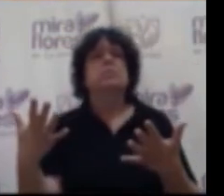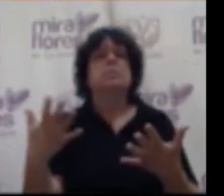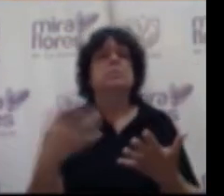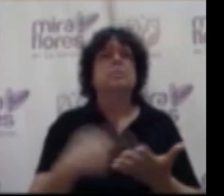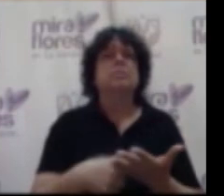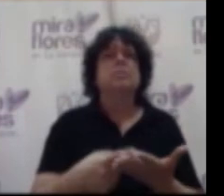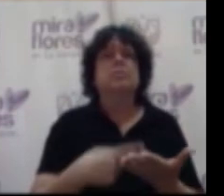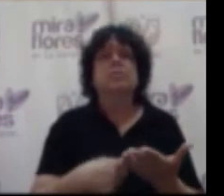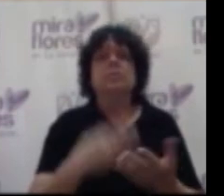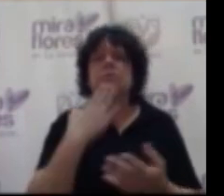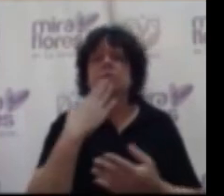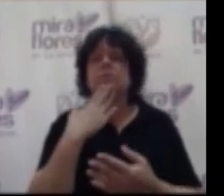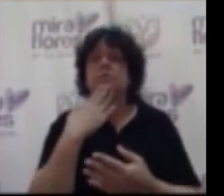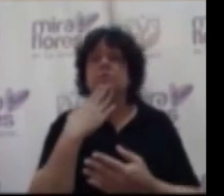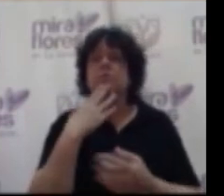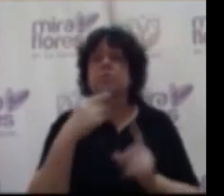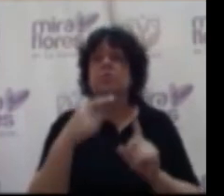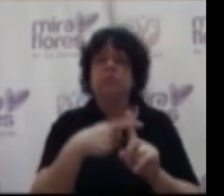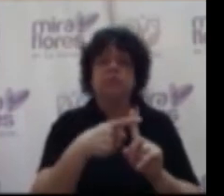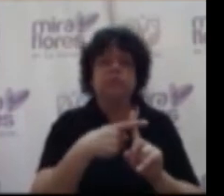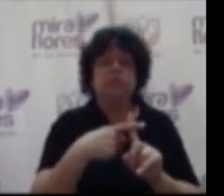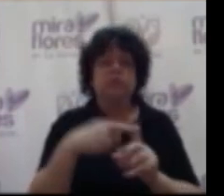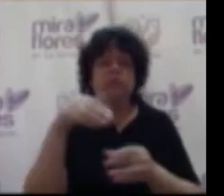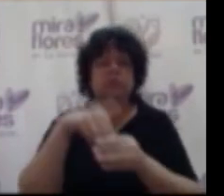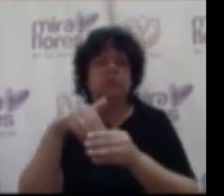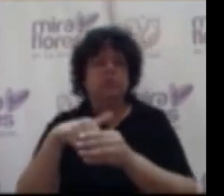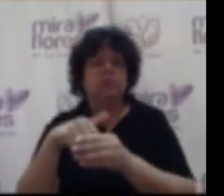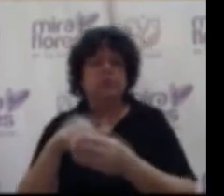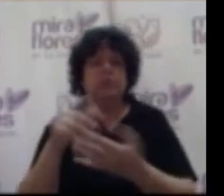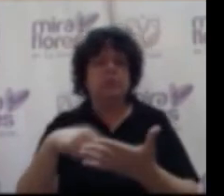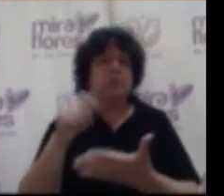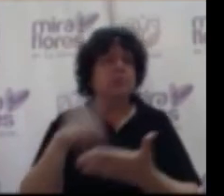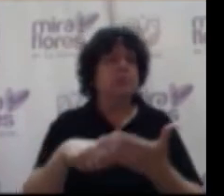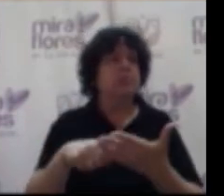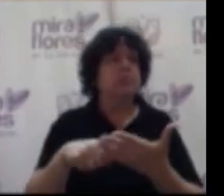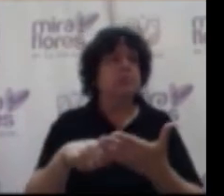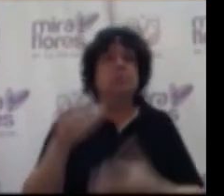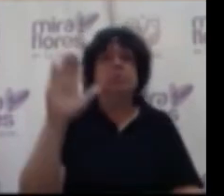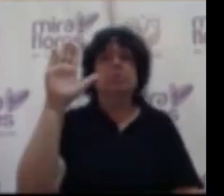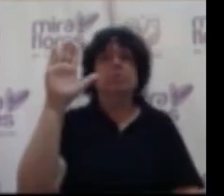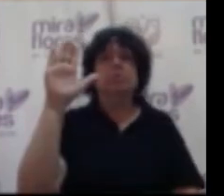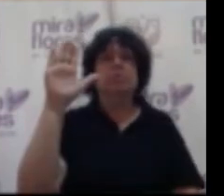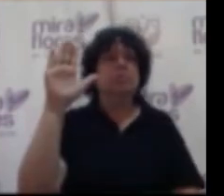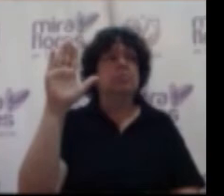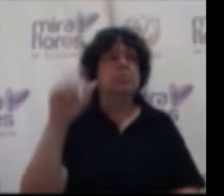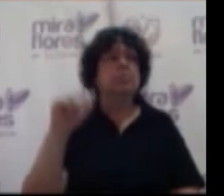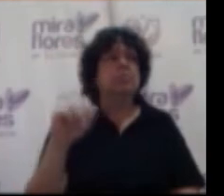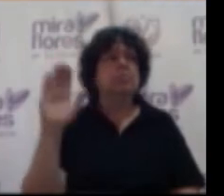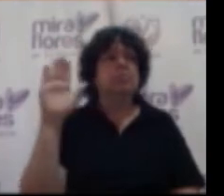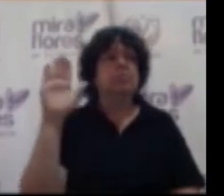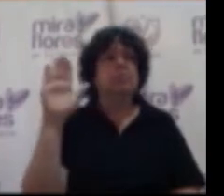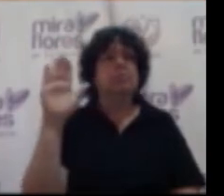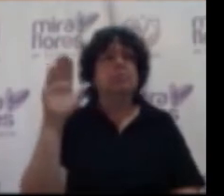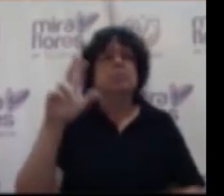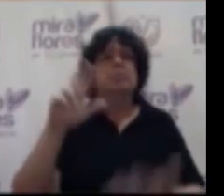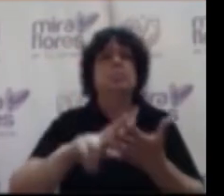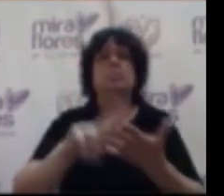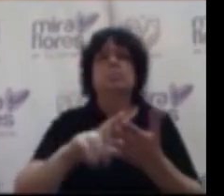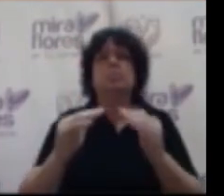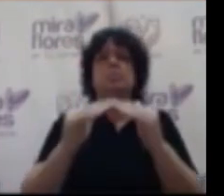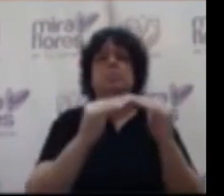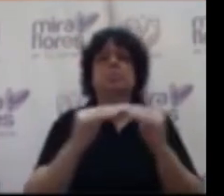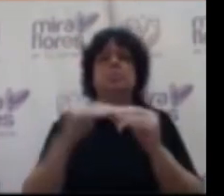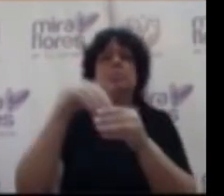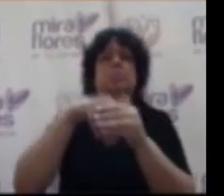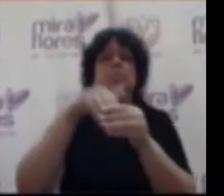procedemos al voto aquellos miembros del consejo que estén a favor de aprobar este convenio sirvanse expresarlo en señal de conformidad se